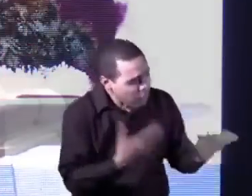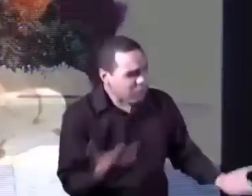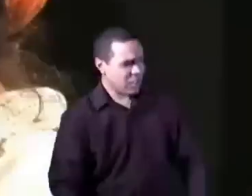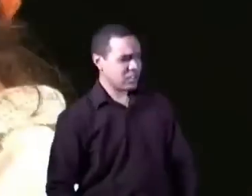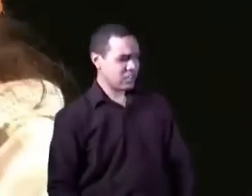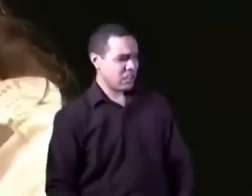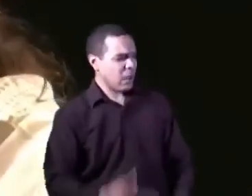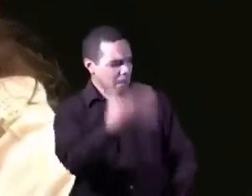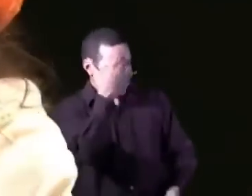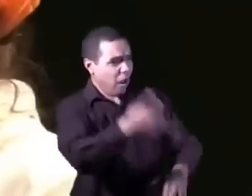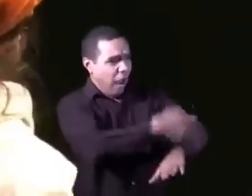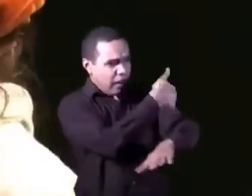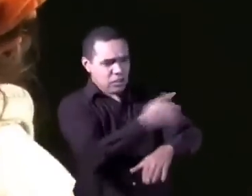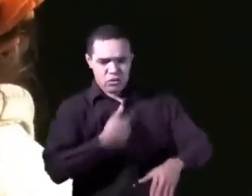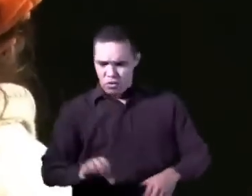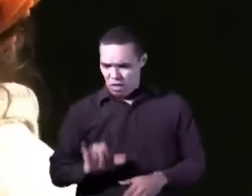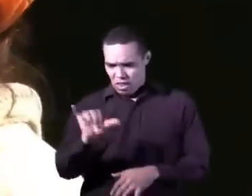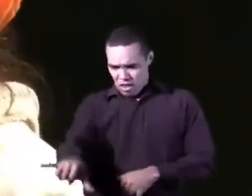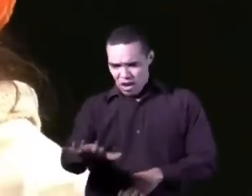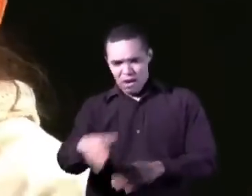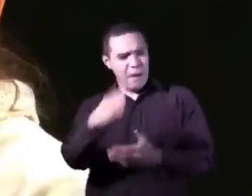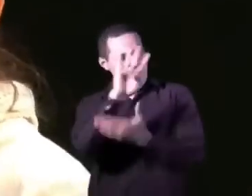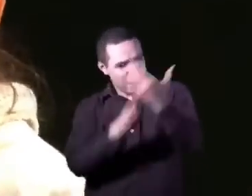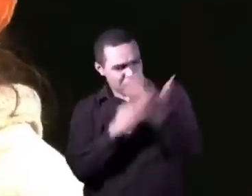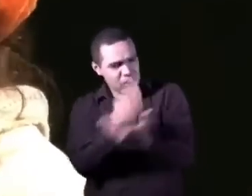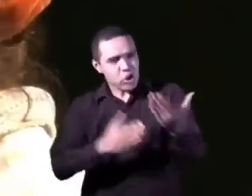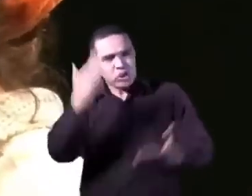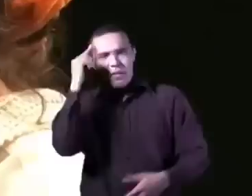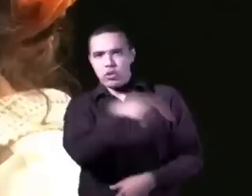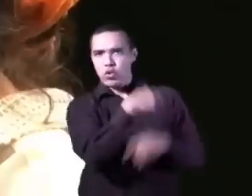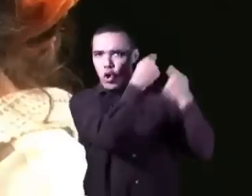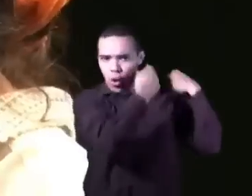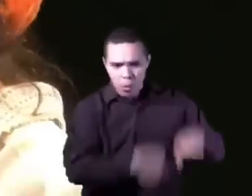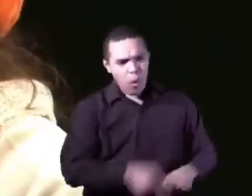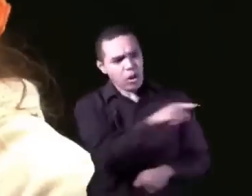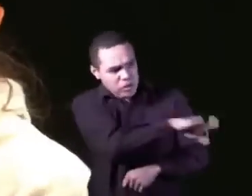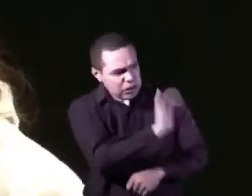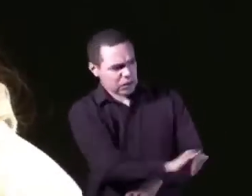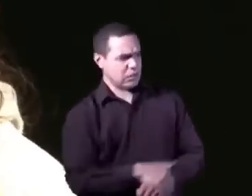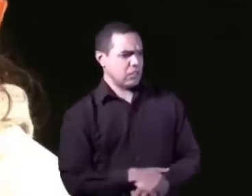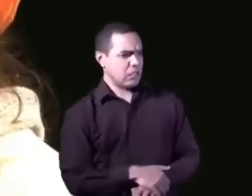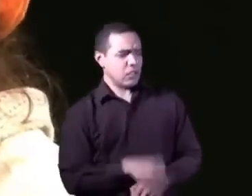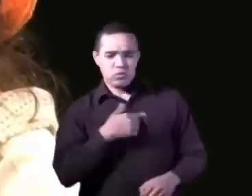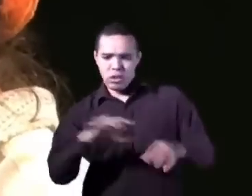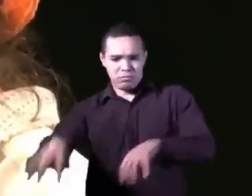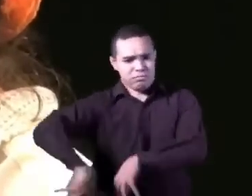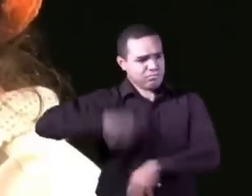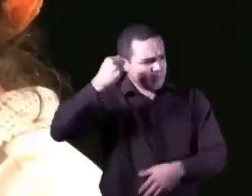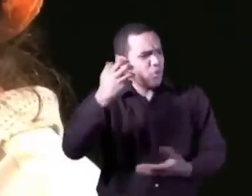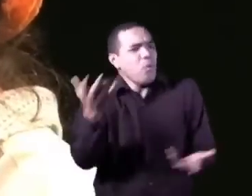yo había dejado ese machete ahí confiando en usted y usted me lo robó.